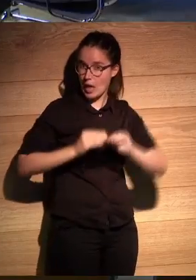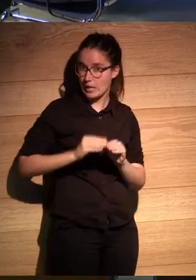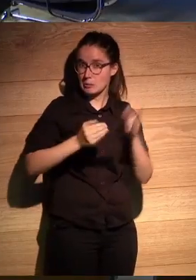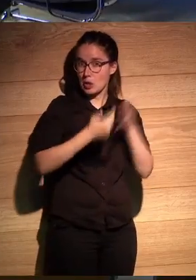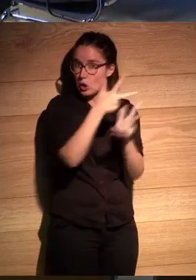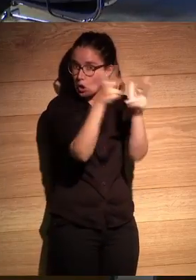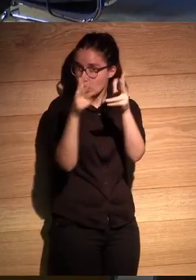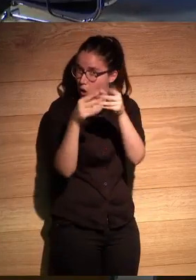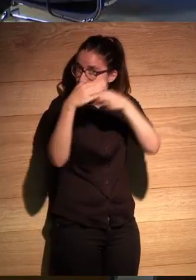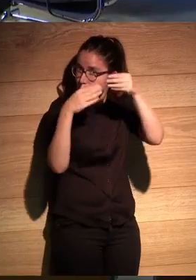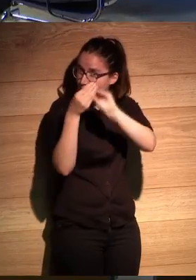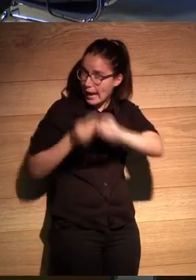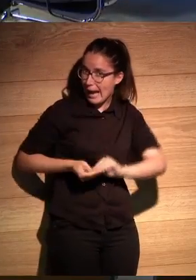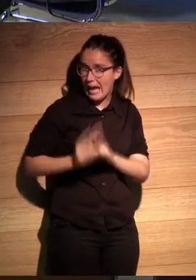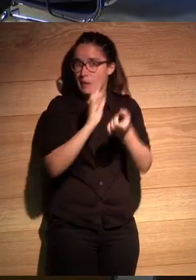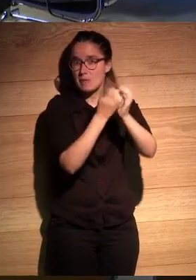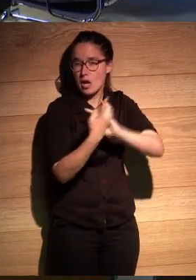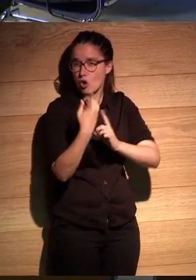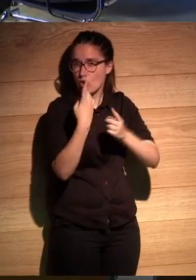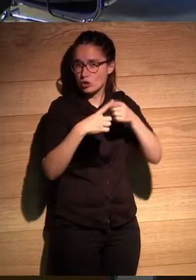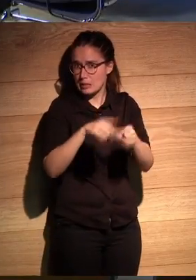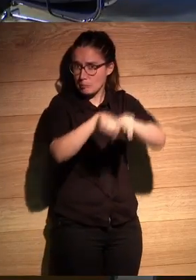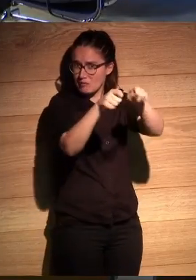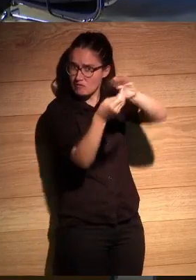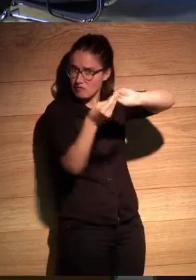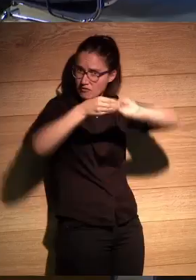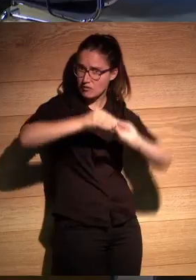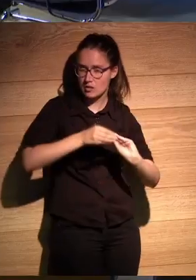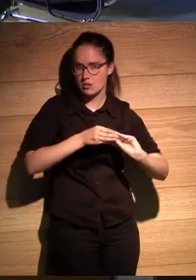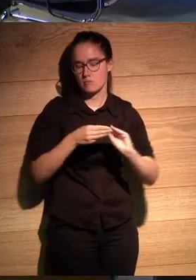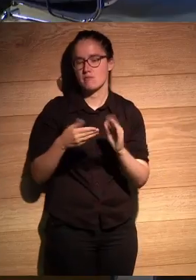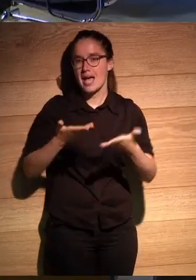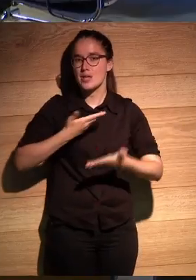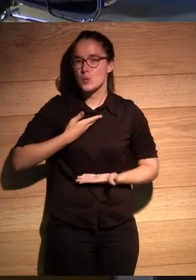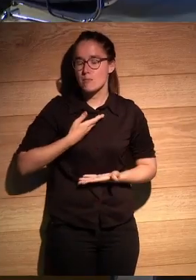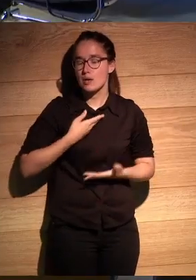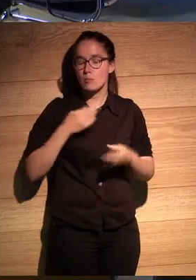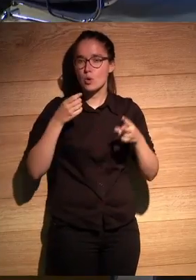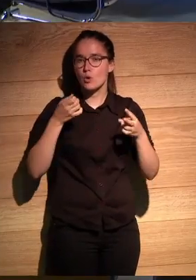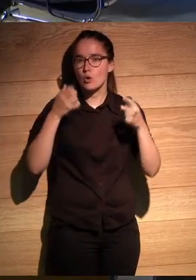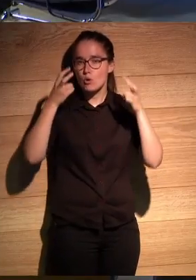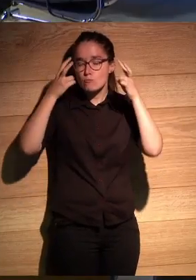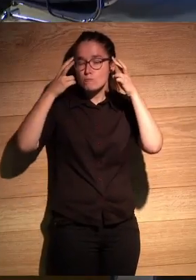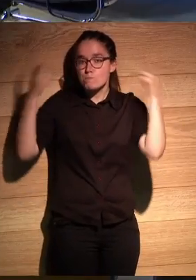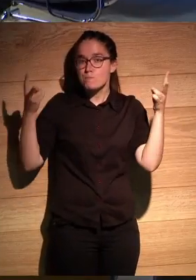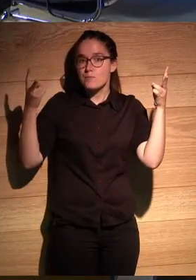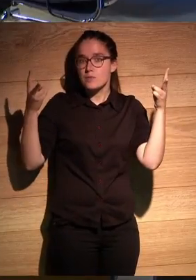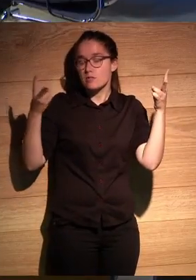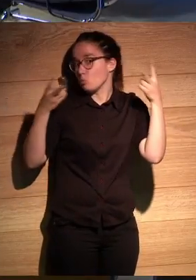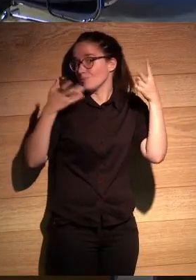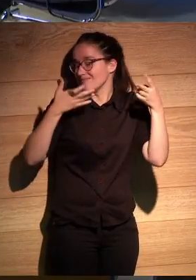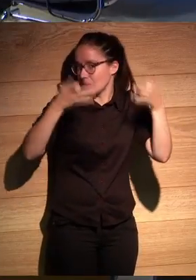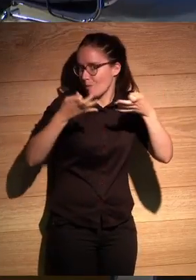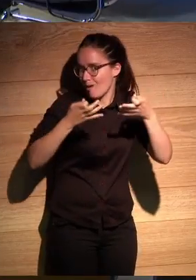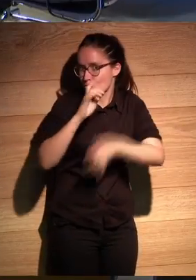pegar cambiar romper cosas me ayudan cada día más a huir de alguna manera y en la medida de lo posible no siempre es